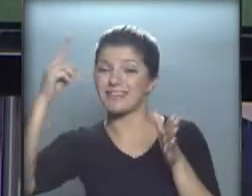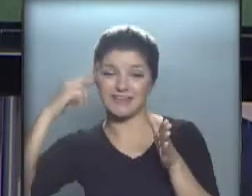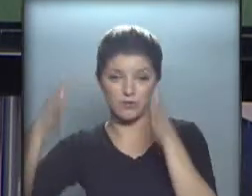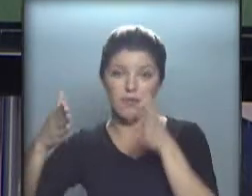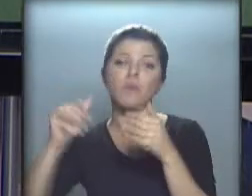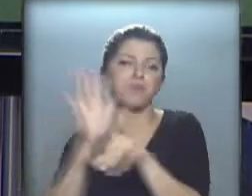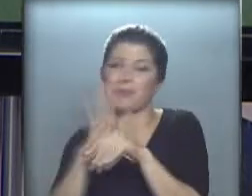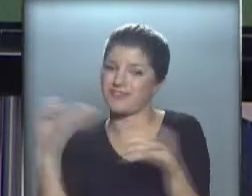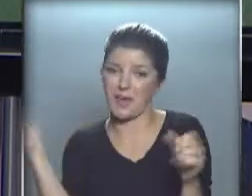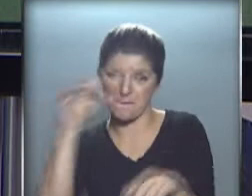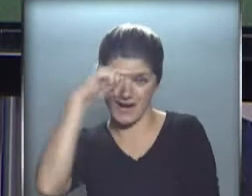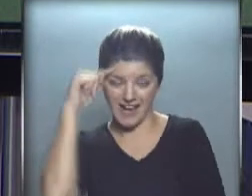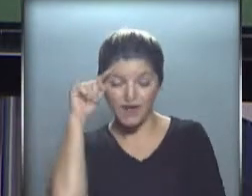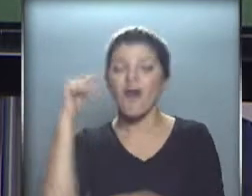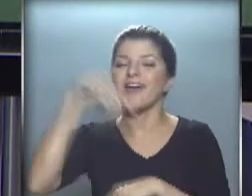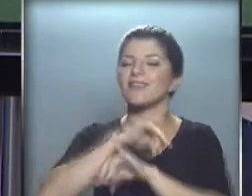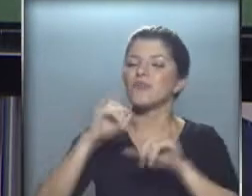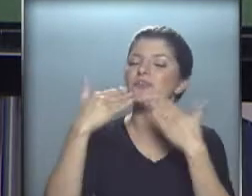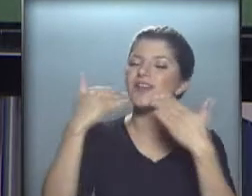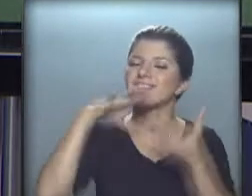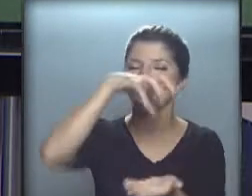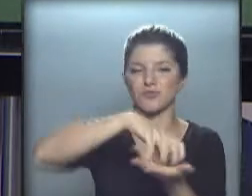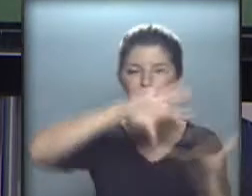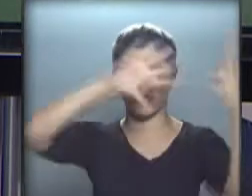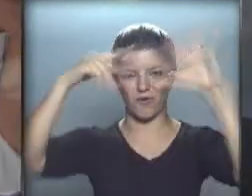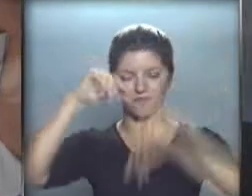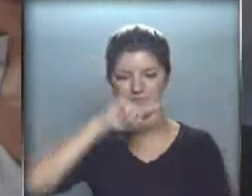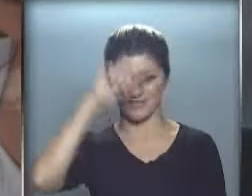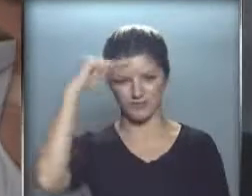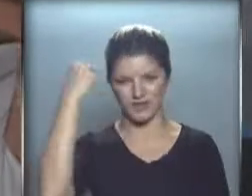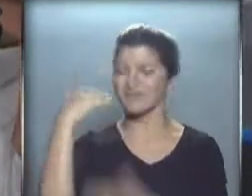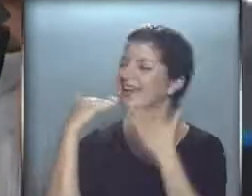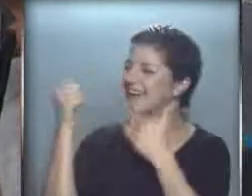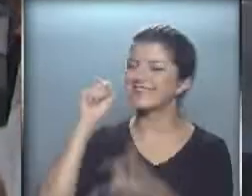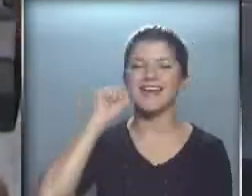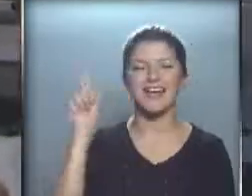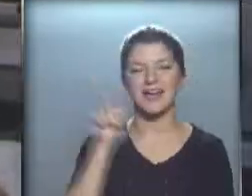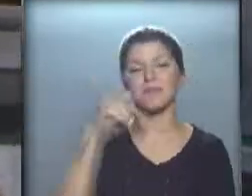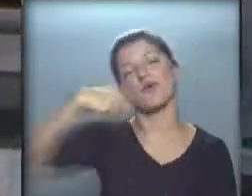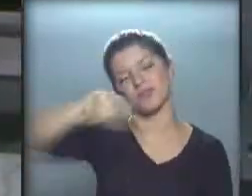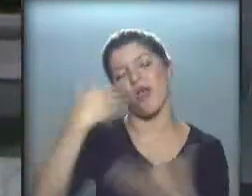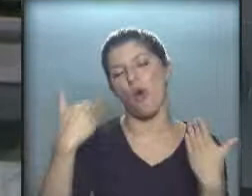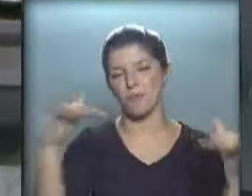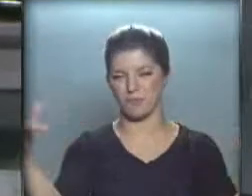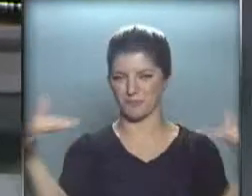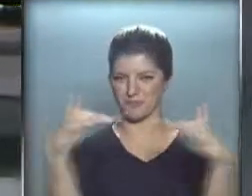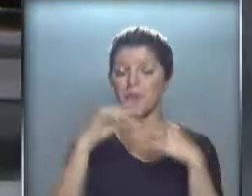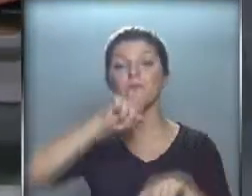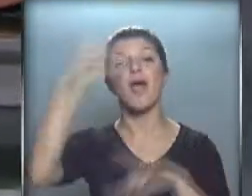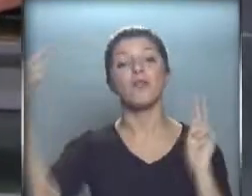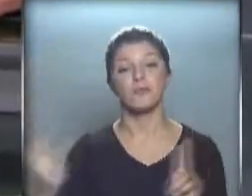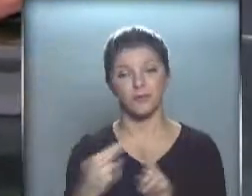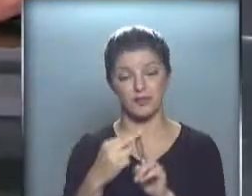de verano. Como siempre, la información la brinda el Servicio Meteorológico Nacional. Muy bien, muchas gracias a Gaby, por supuesto, a ustedes por estar allí. Los esperamos